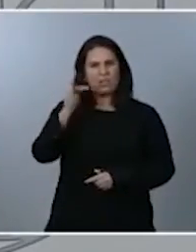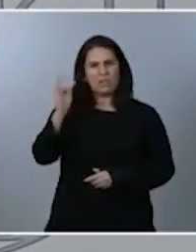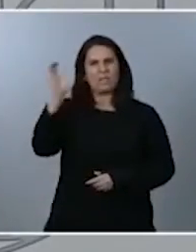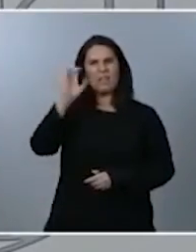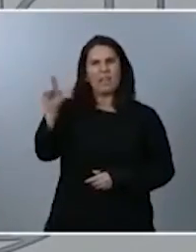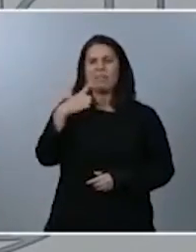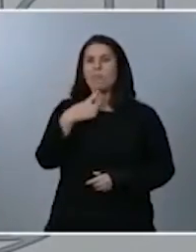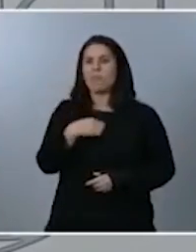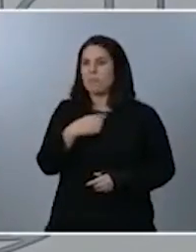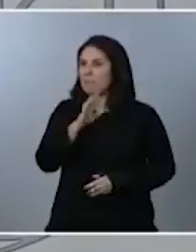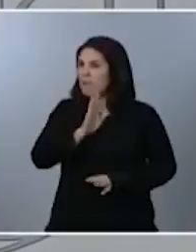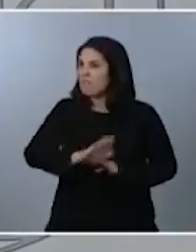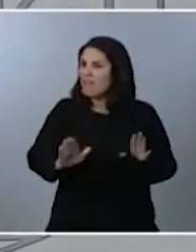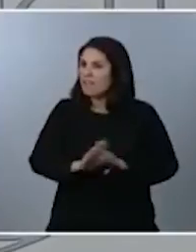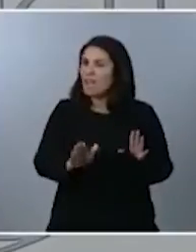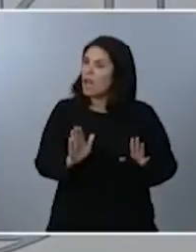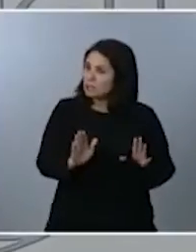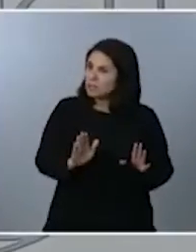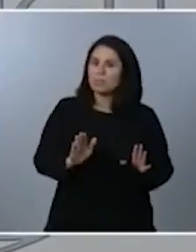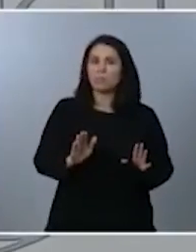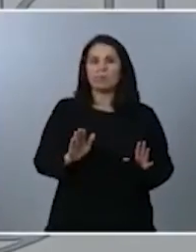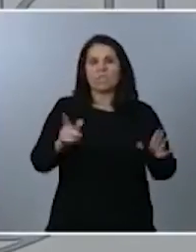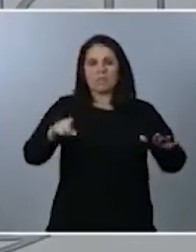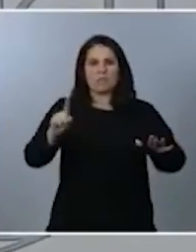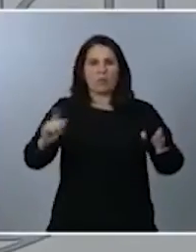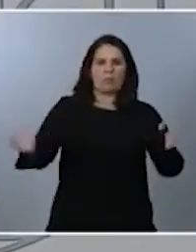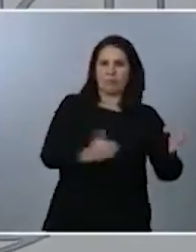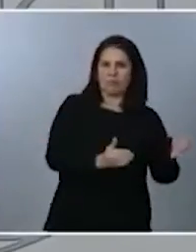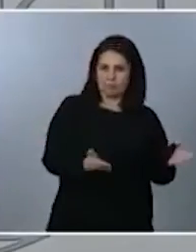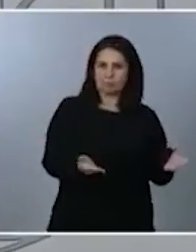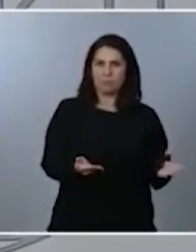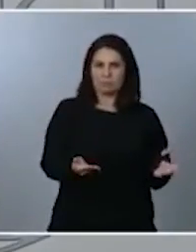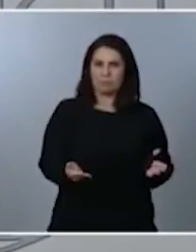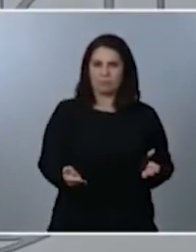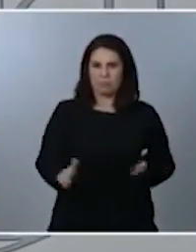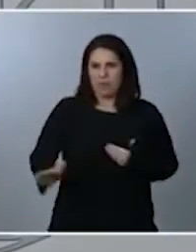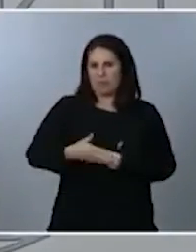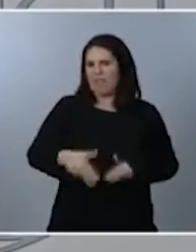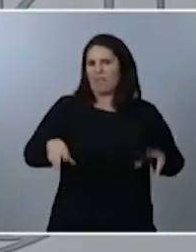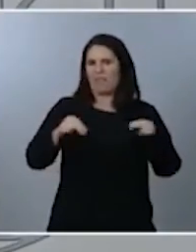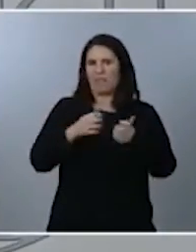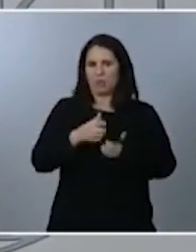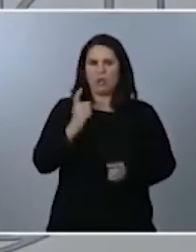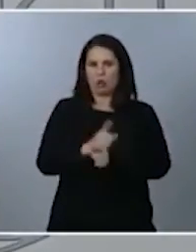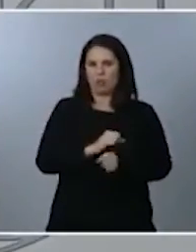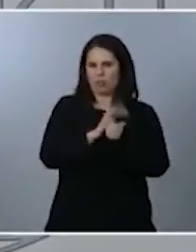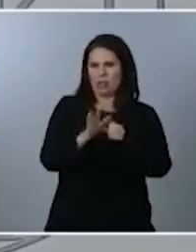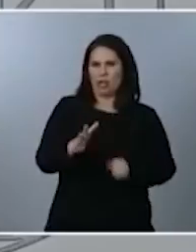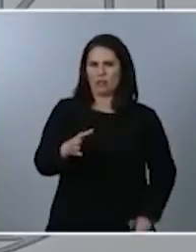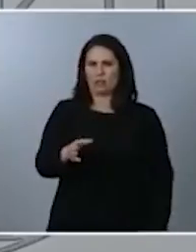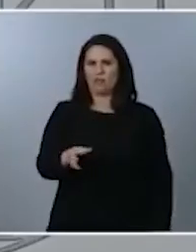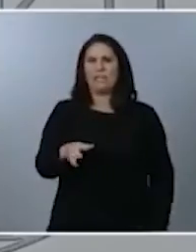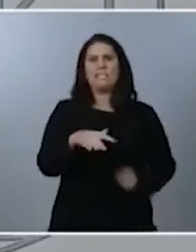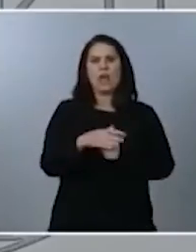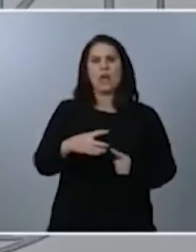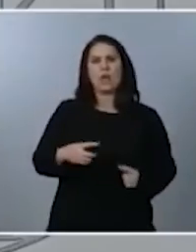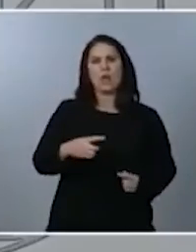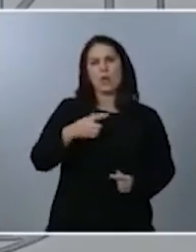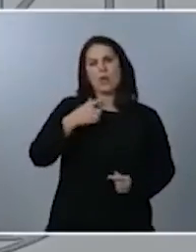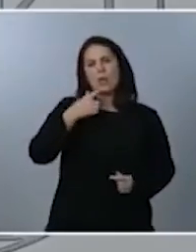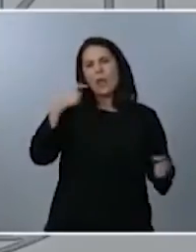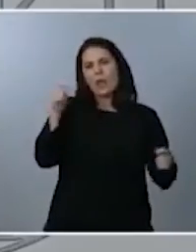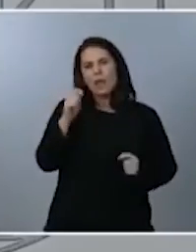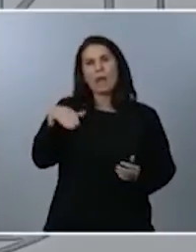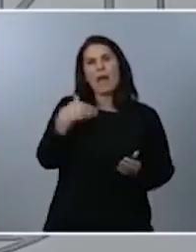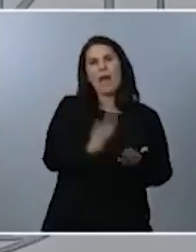cerrada esta batalla contra el virus es decir que no es obligatorio que el estado de alarma se prorrogue hasta el tiempo que pide el gobierno